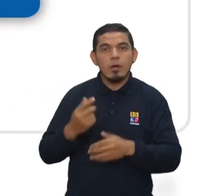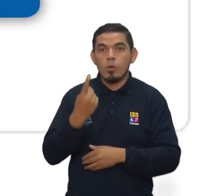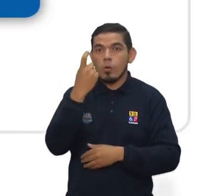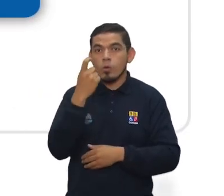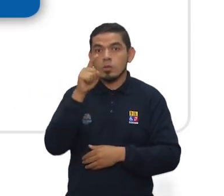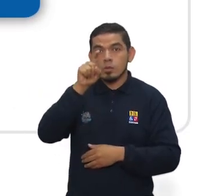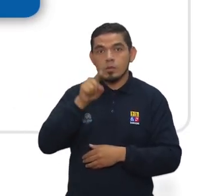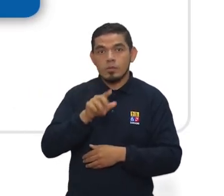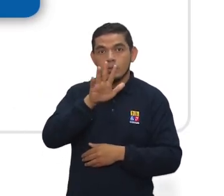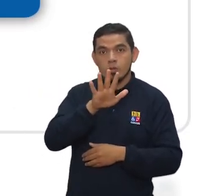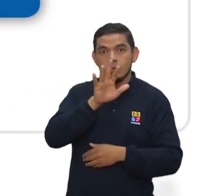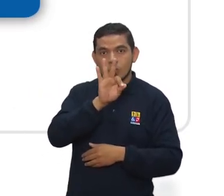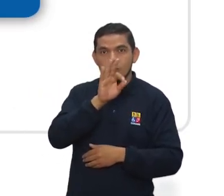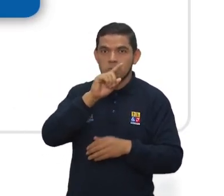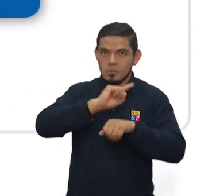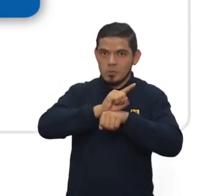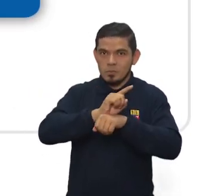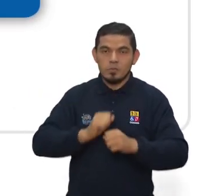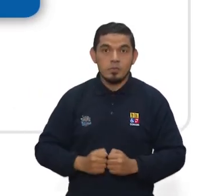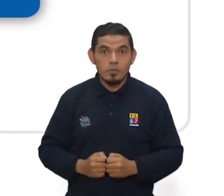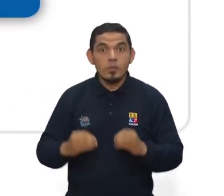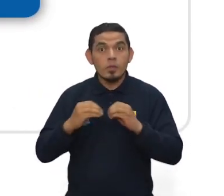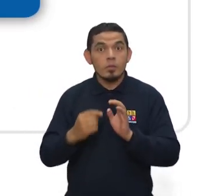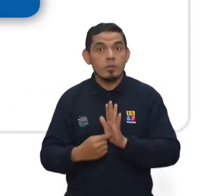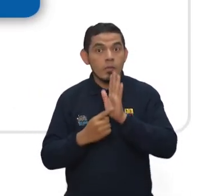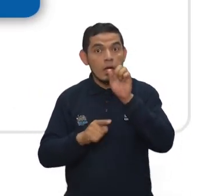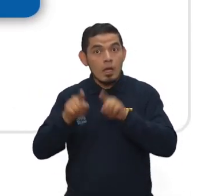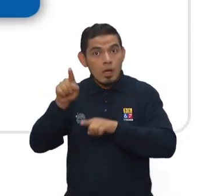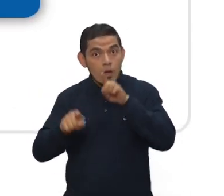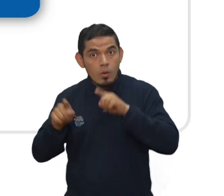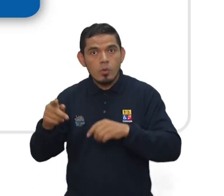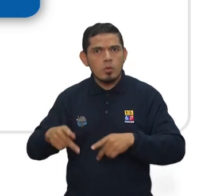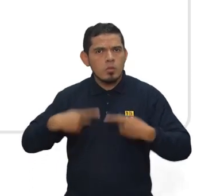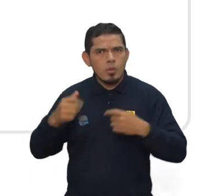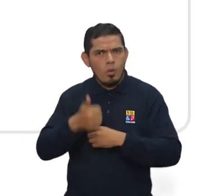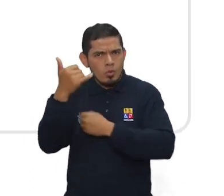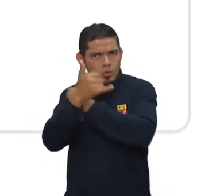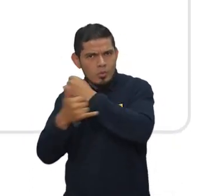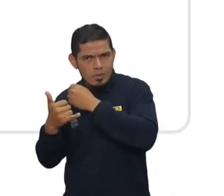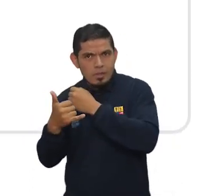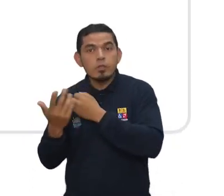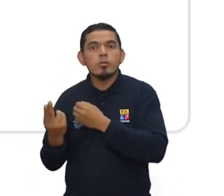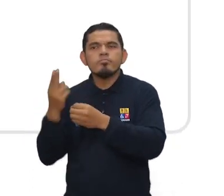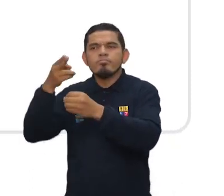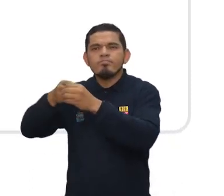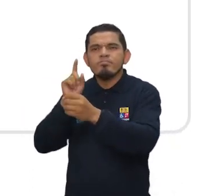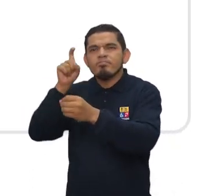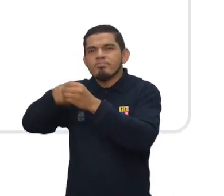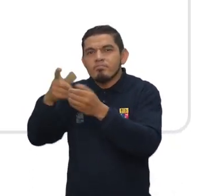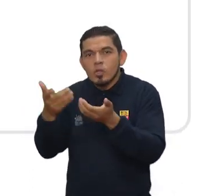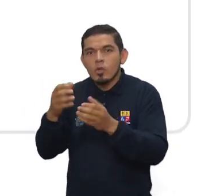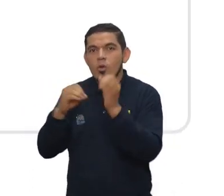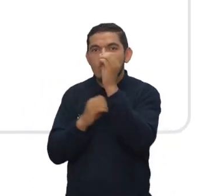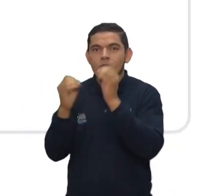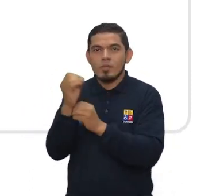excepción del último día que se recibirán hasta las 23 horas con 59 minutos. Para el caso de las y los ciudadanos en el exterior,